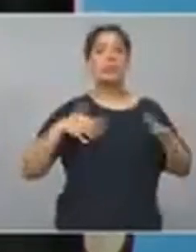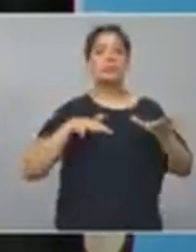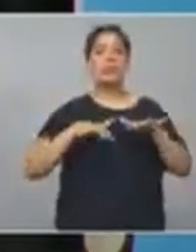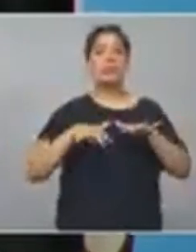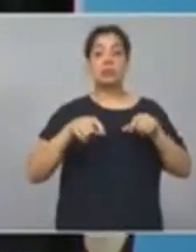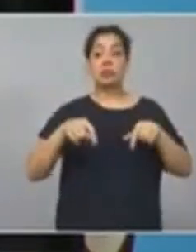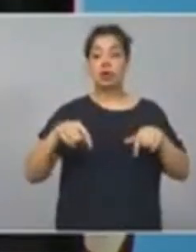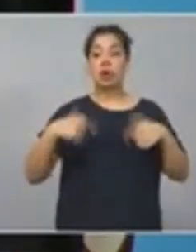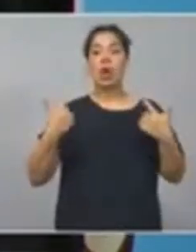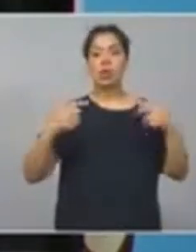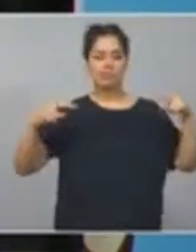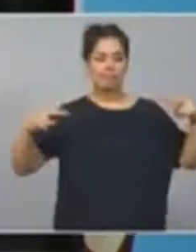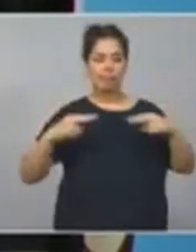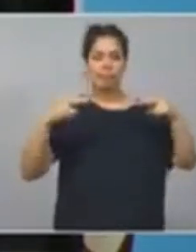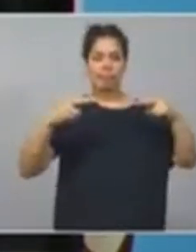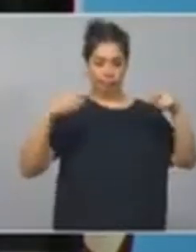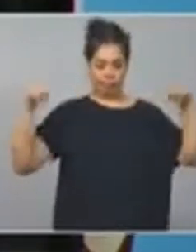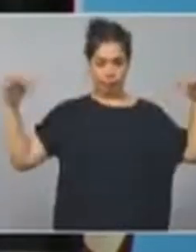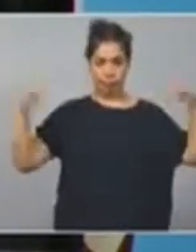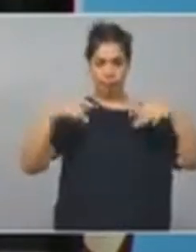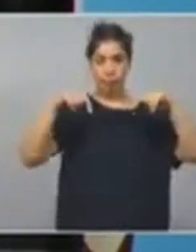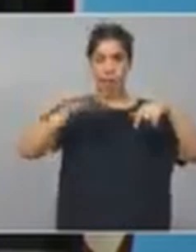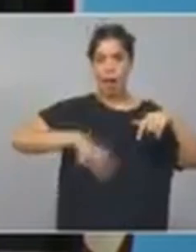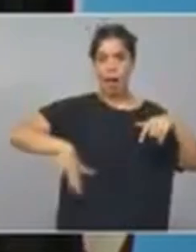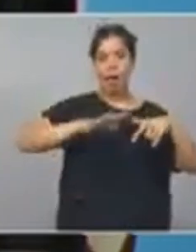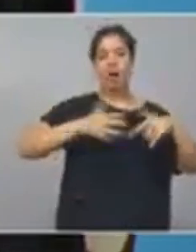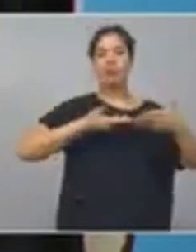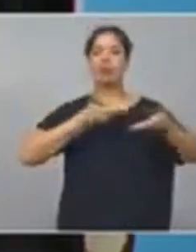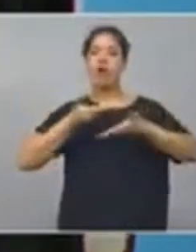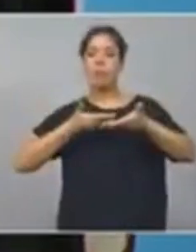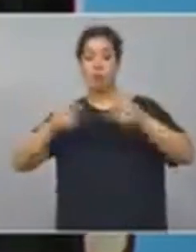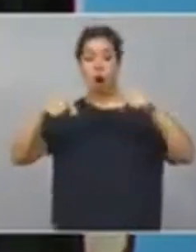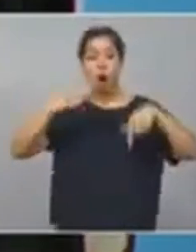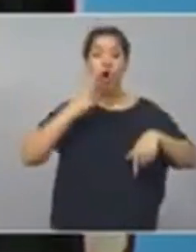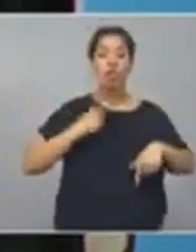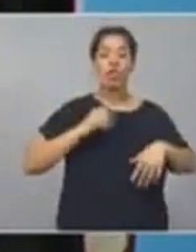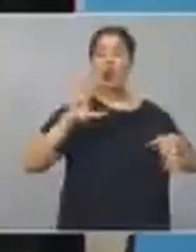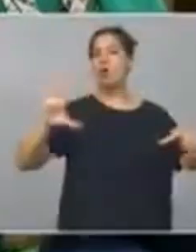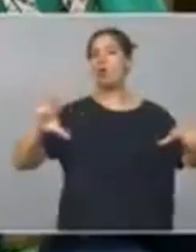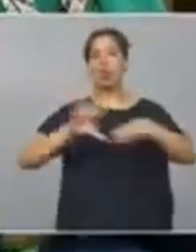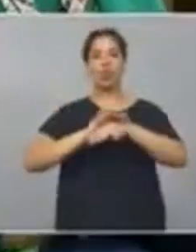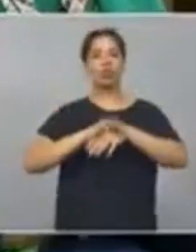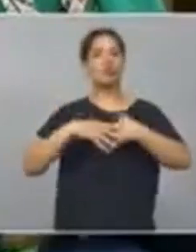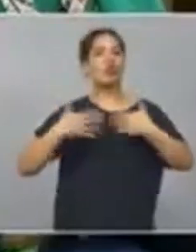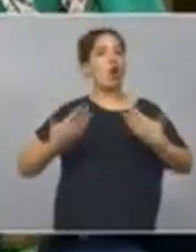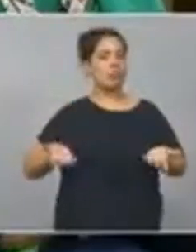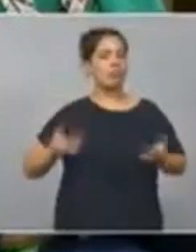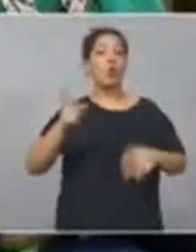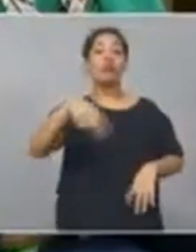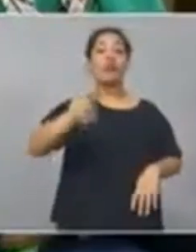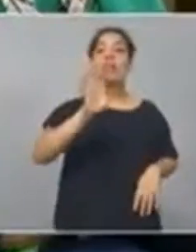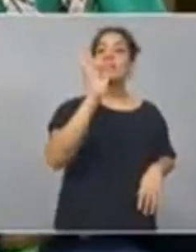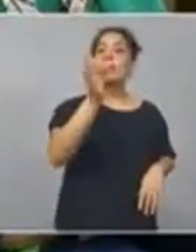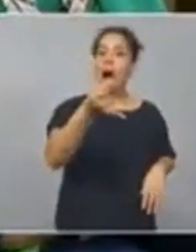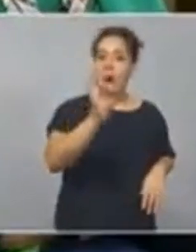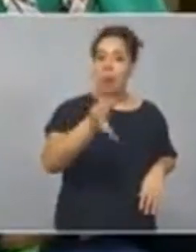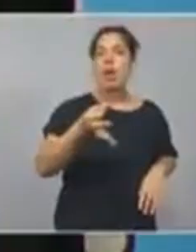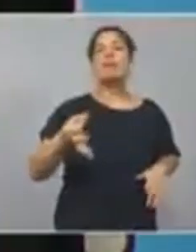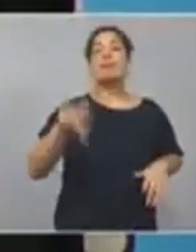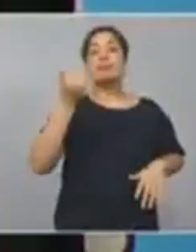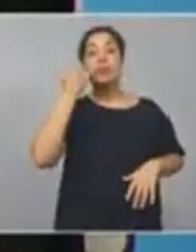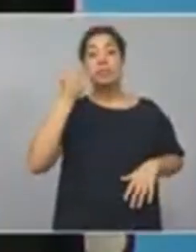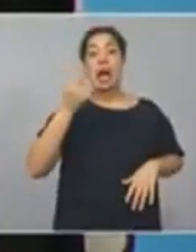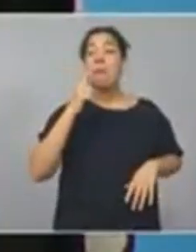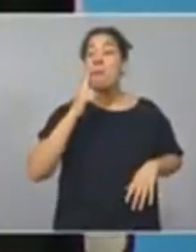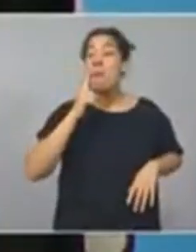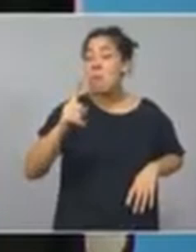juntarnos, compartir un día donde hemos tenido una gran realización. Ustedes saben que separaron mil